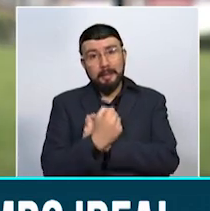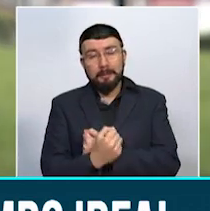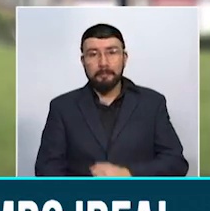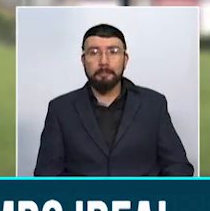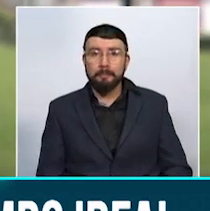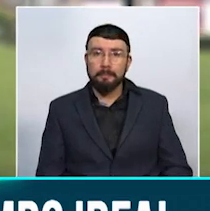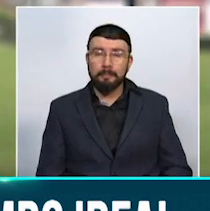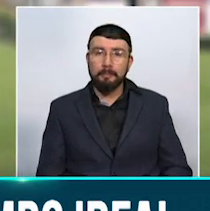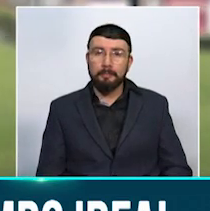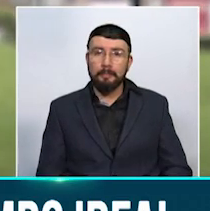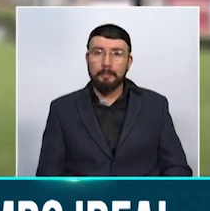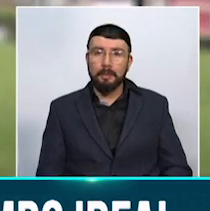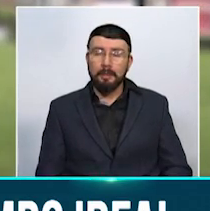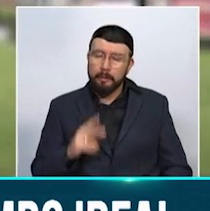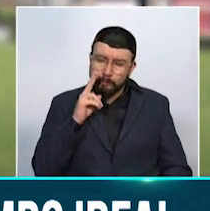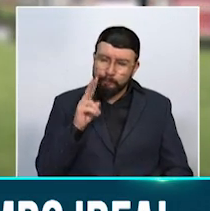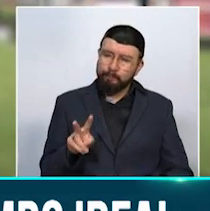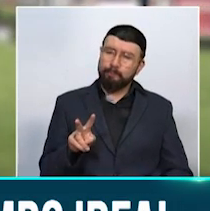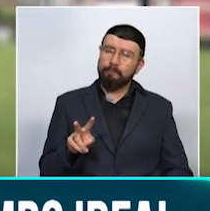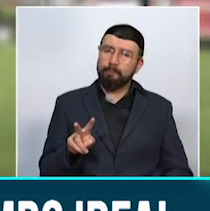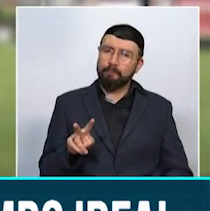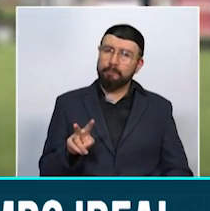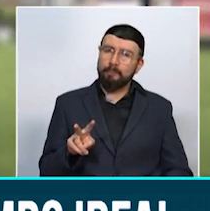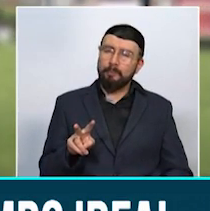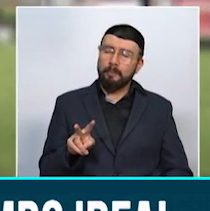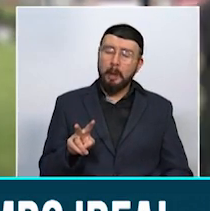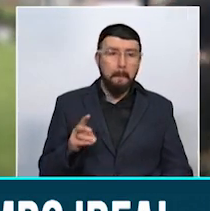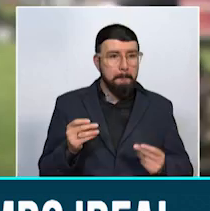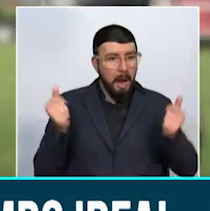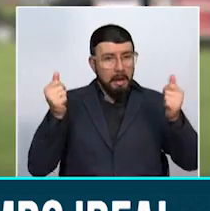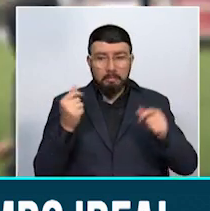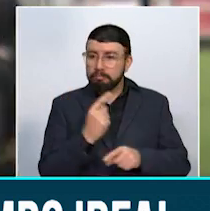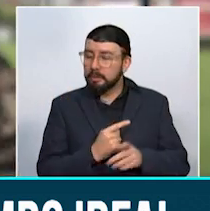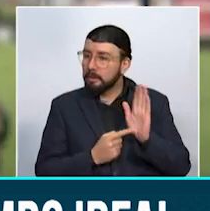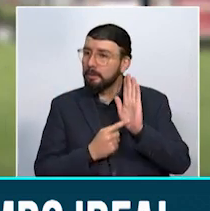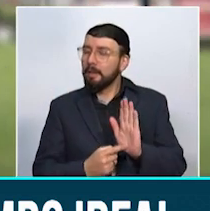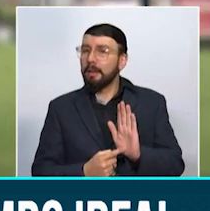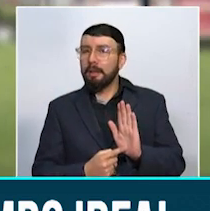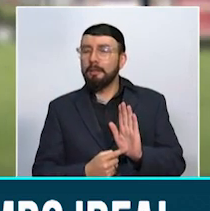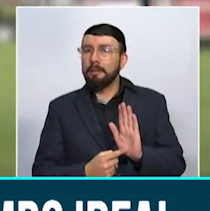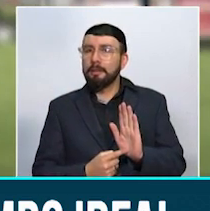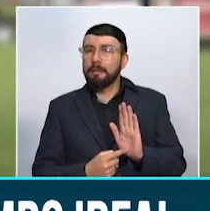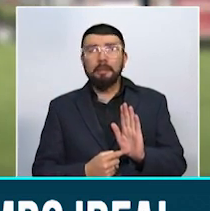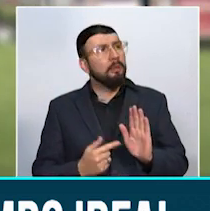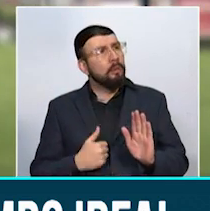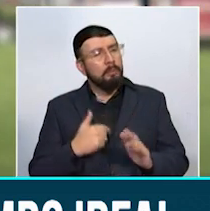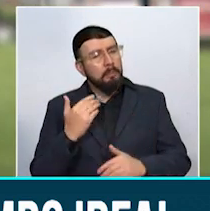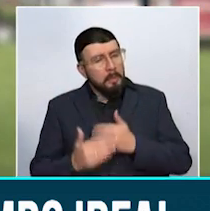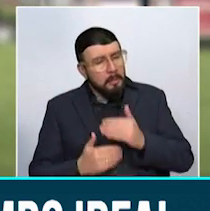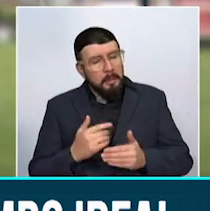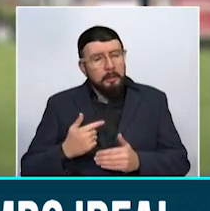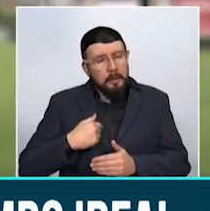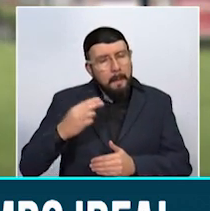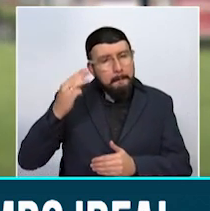como de manera espontánea voy tomando en mi mente